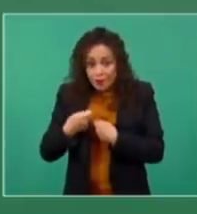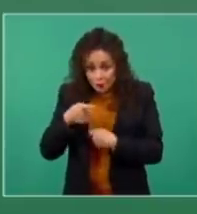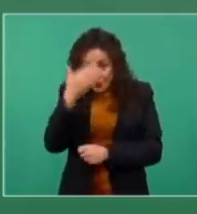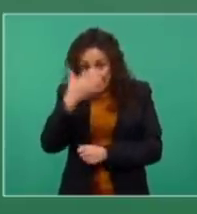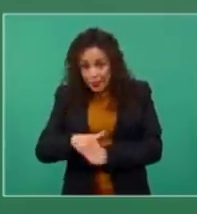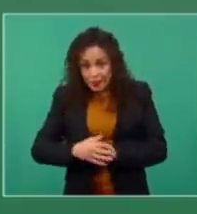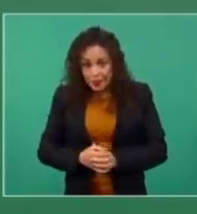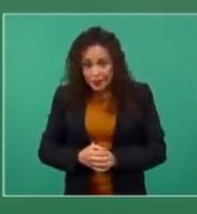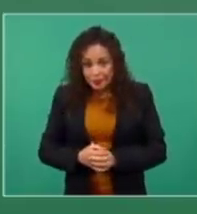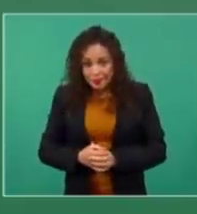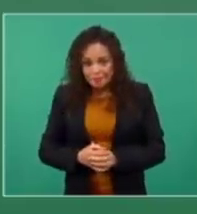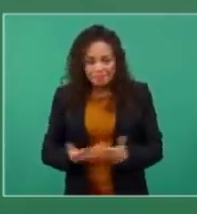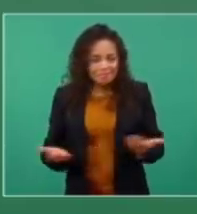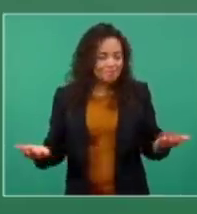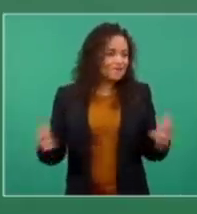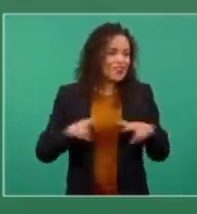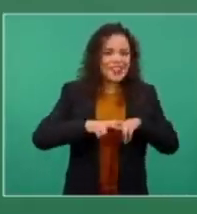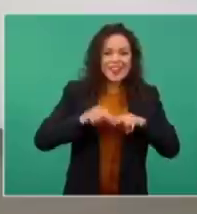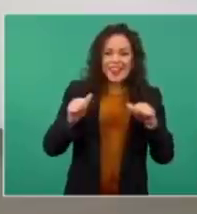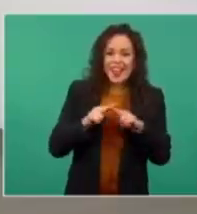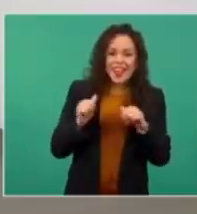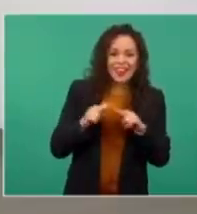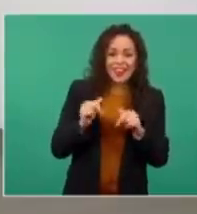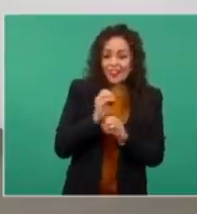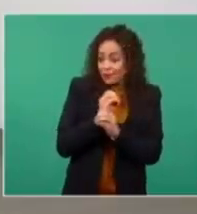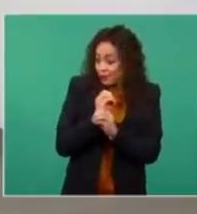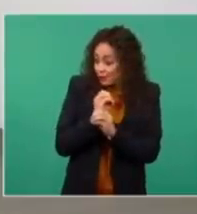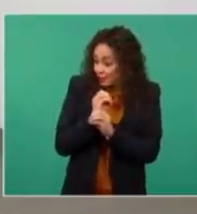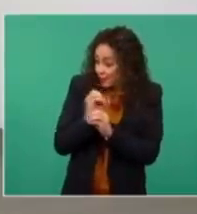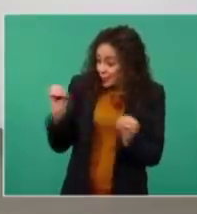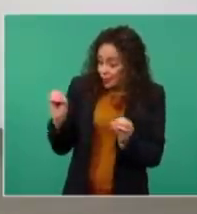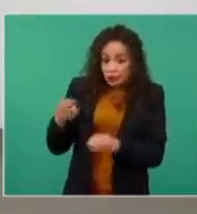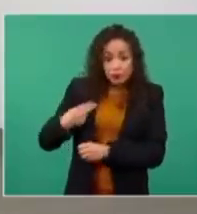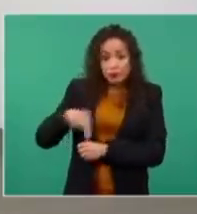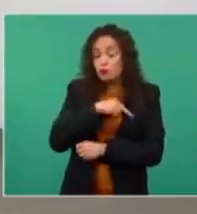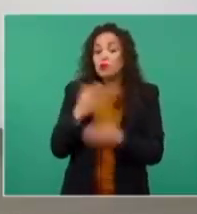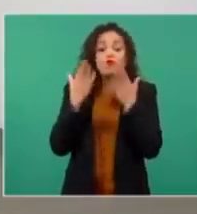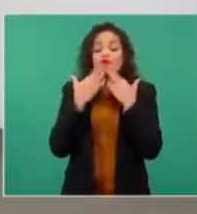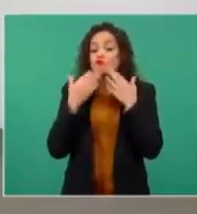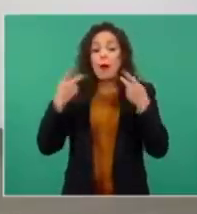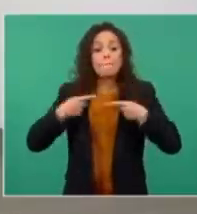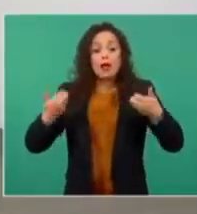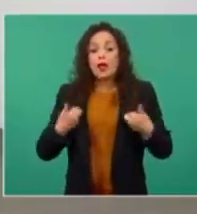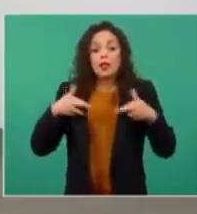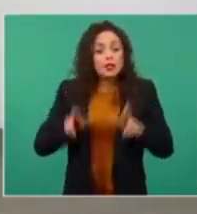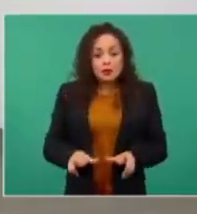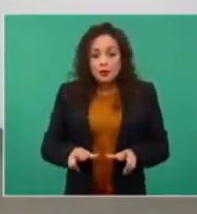Ninguna. No tuvimos, representante. 1988.